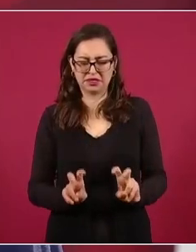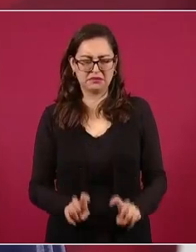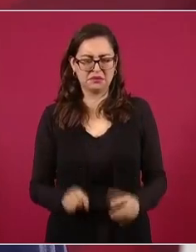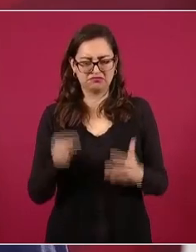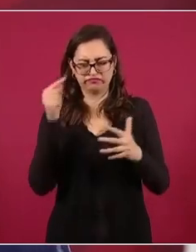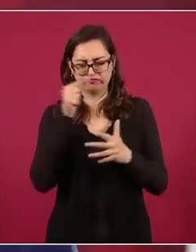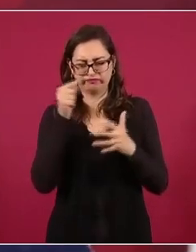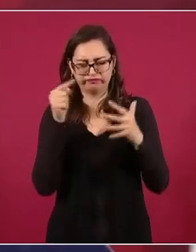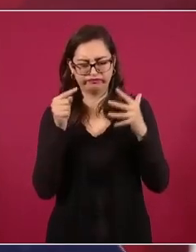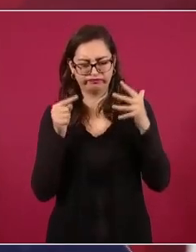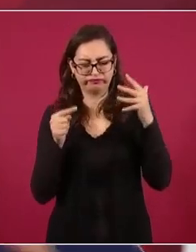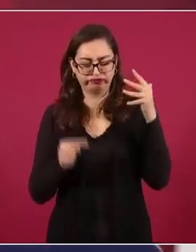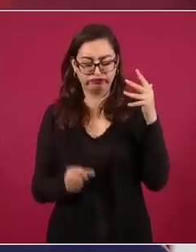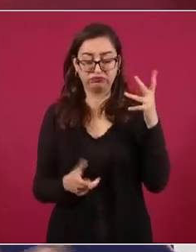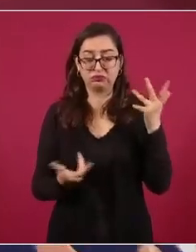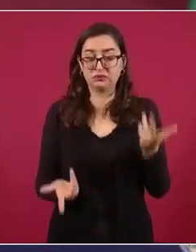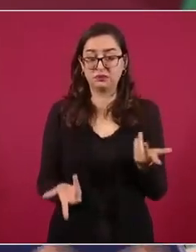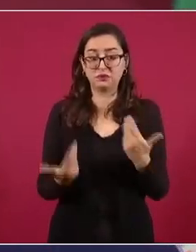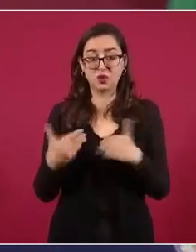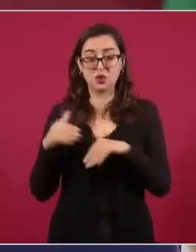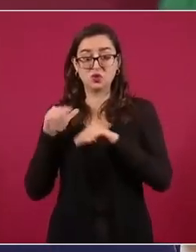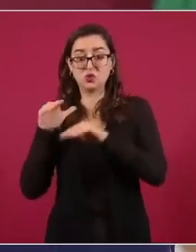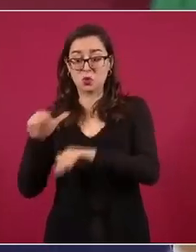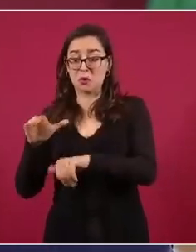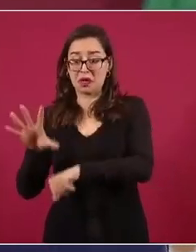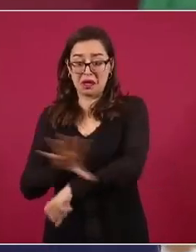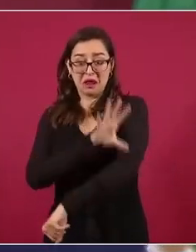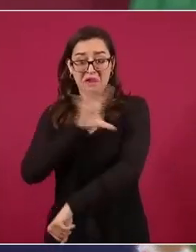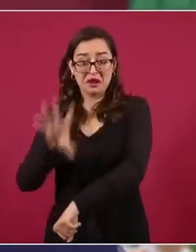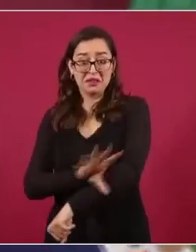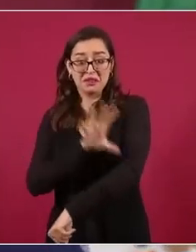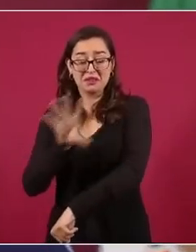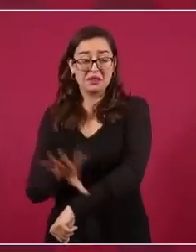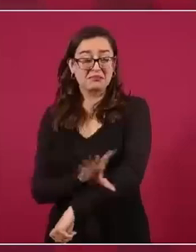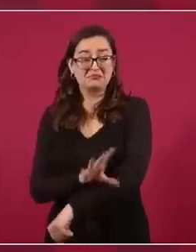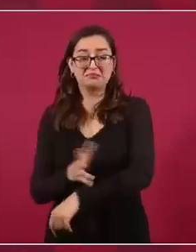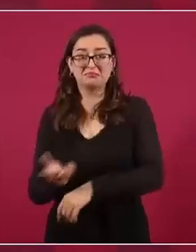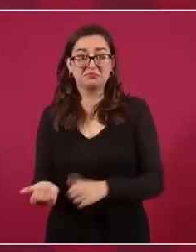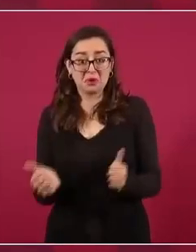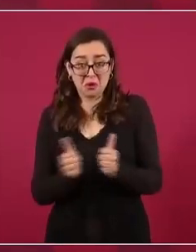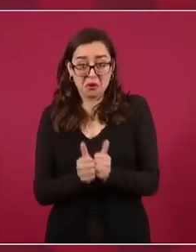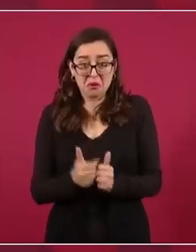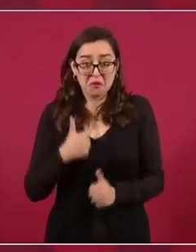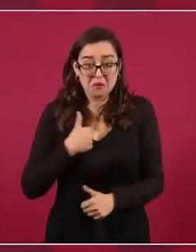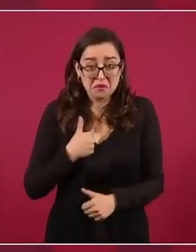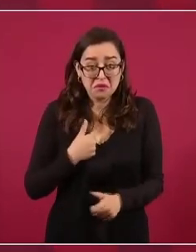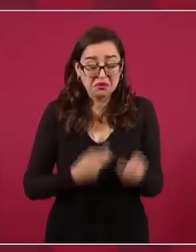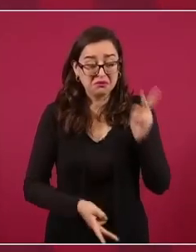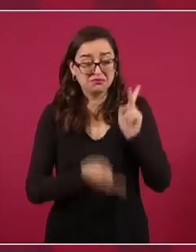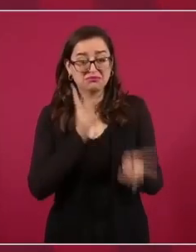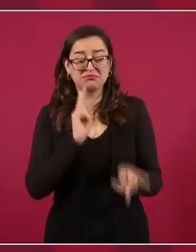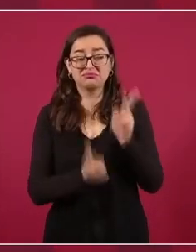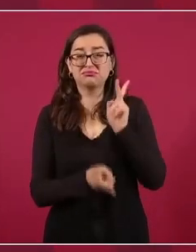Conmigo la parte energética, básicamente